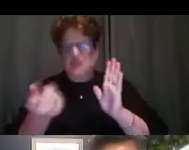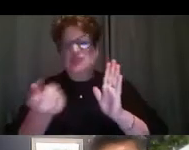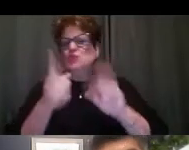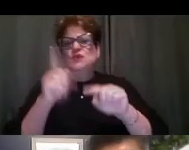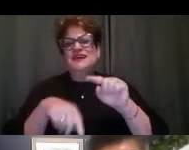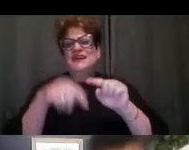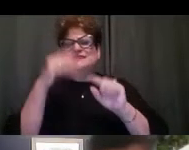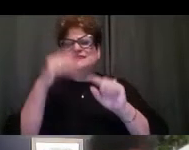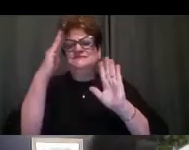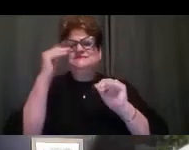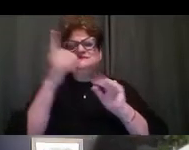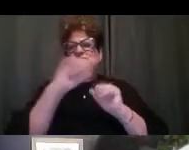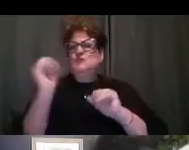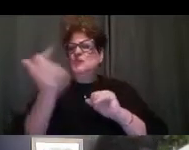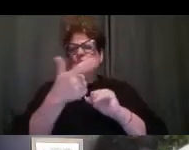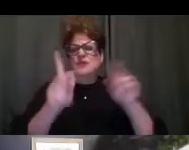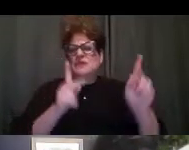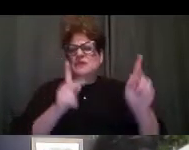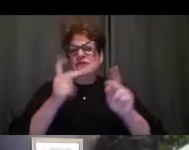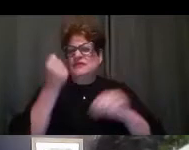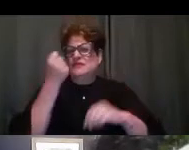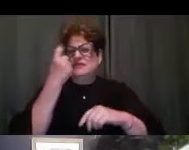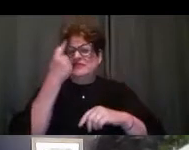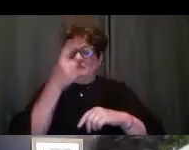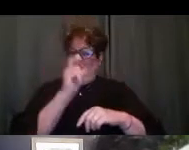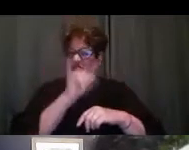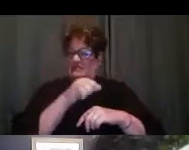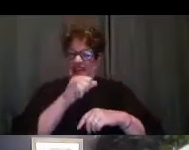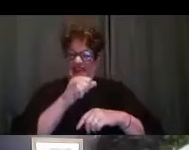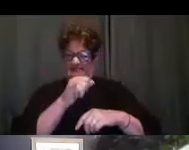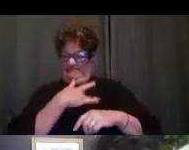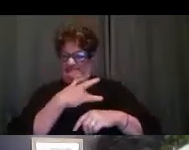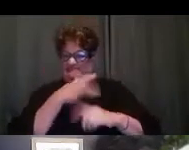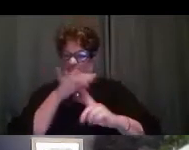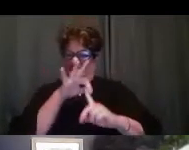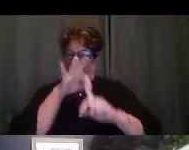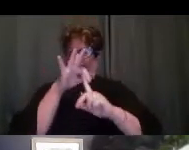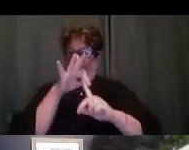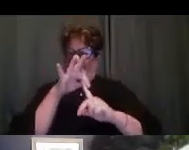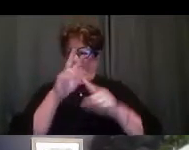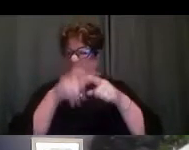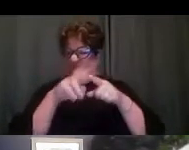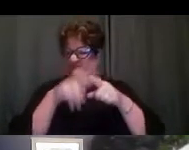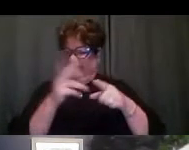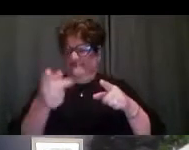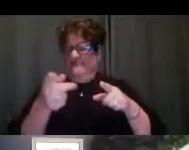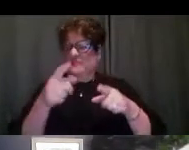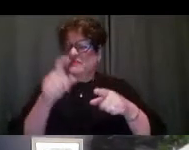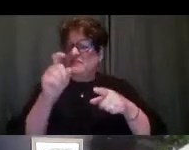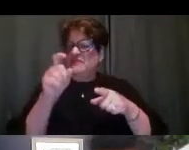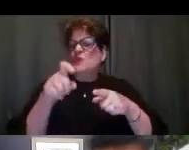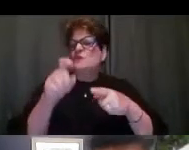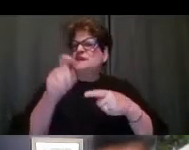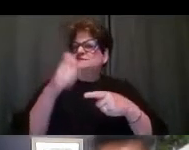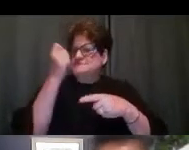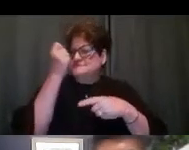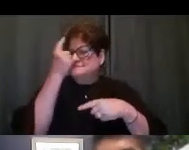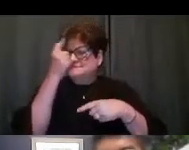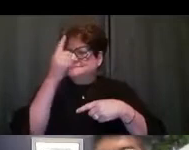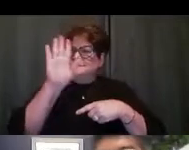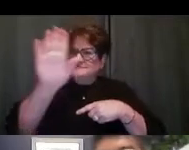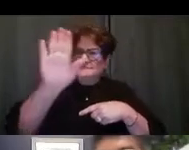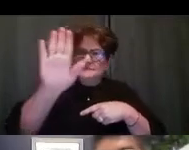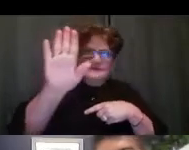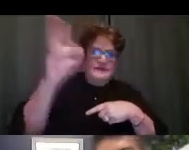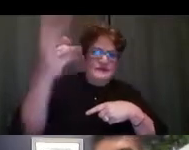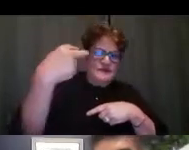de esa manera y esperar que todo el mundo lo entienda. Así que también es entender esas necesidades y